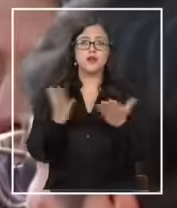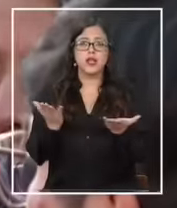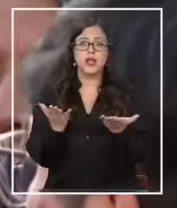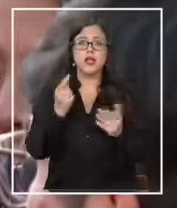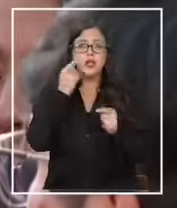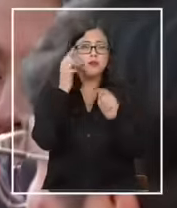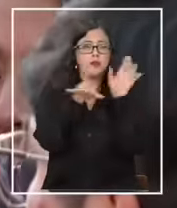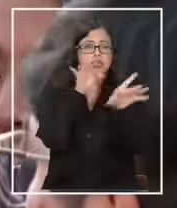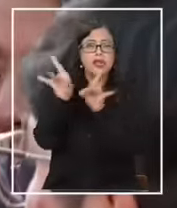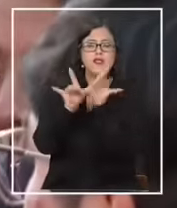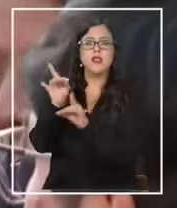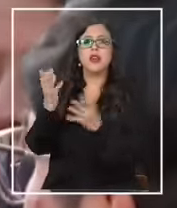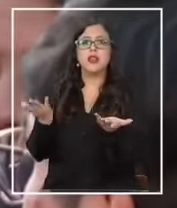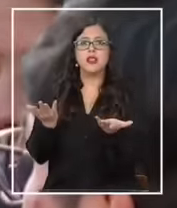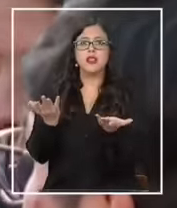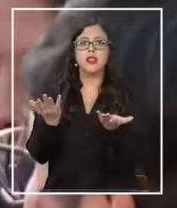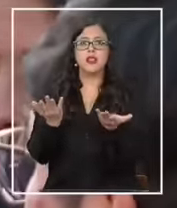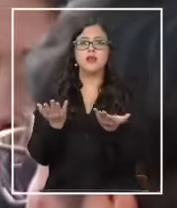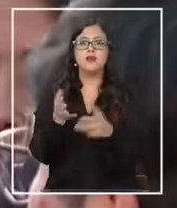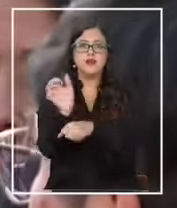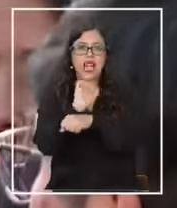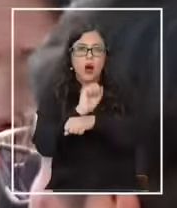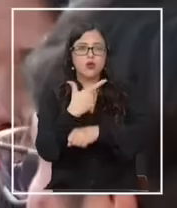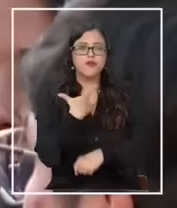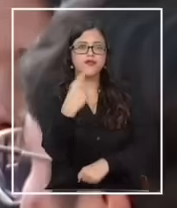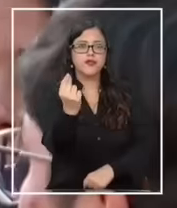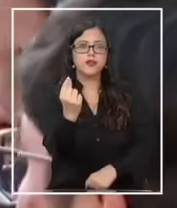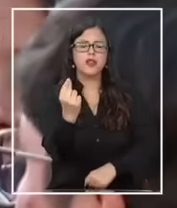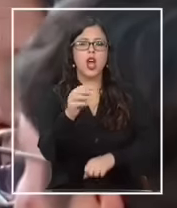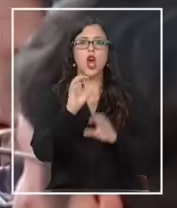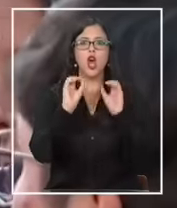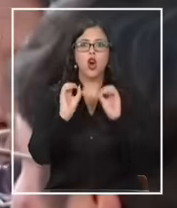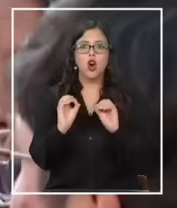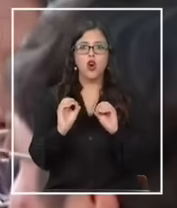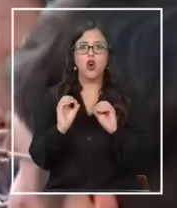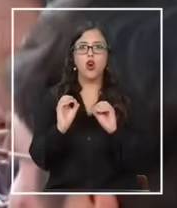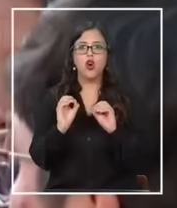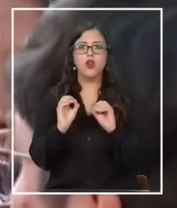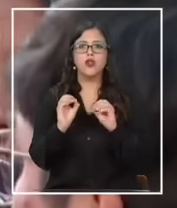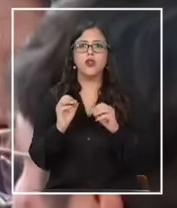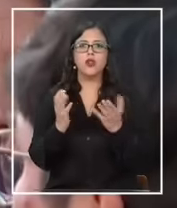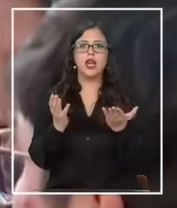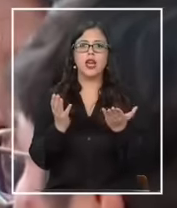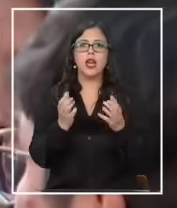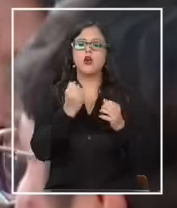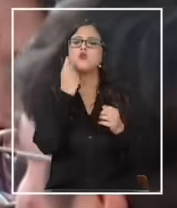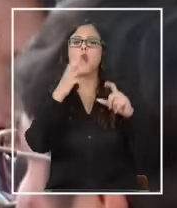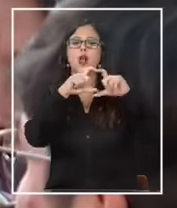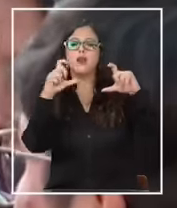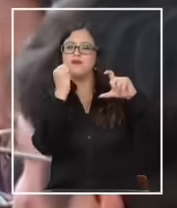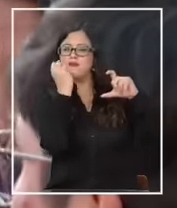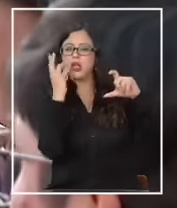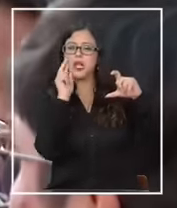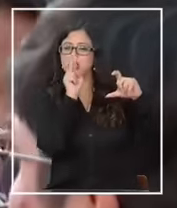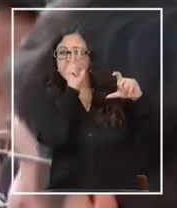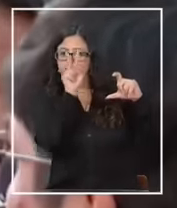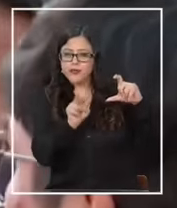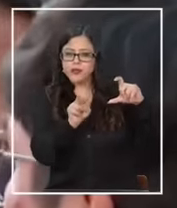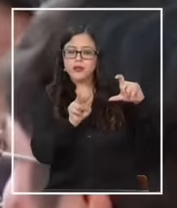identificar un determinado vehículo que va a exceso de velocidad o registrar cuál es la patente específica que